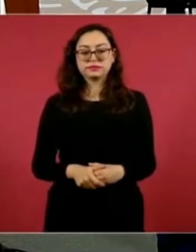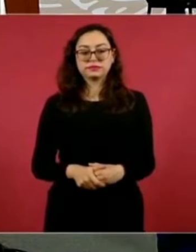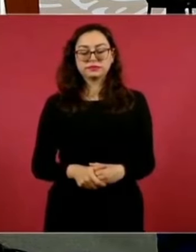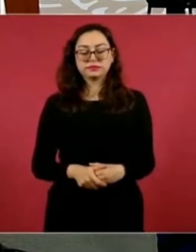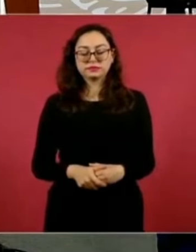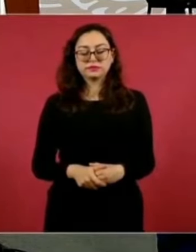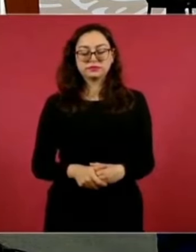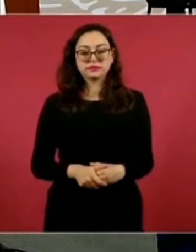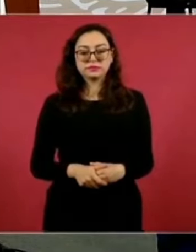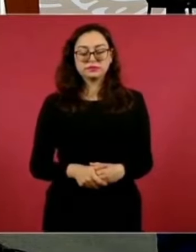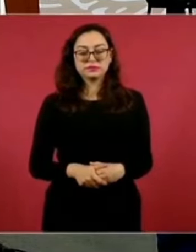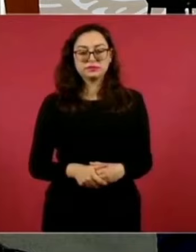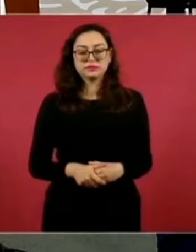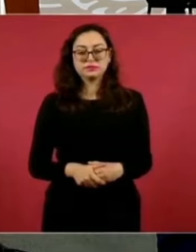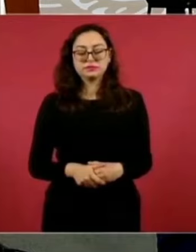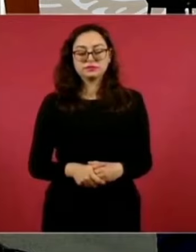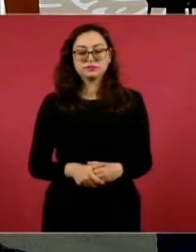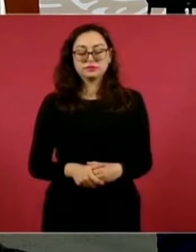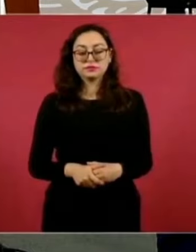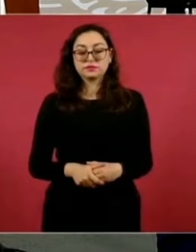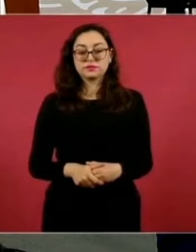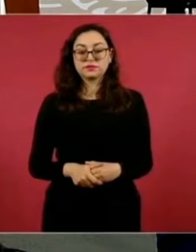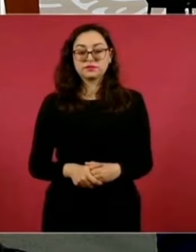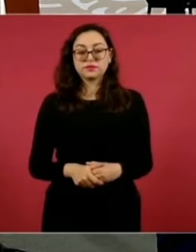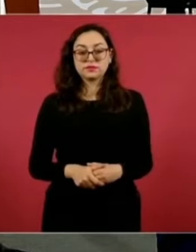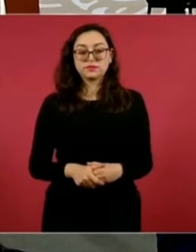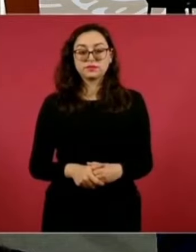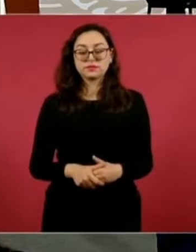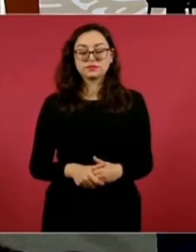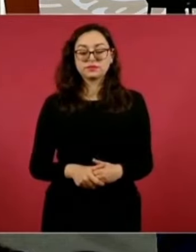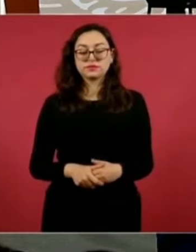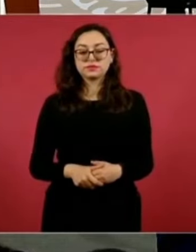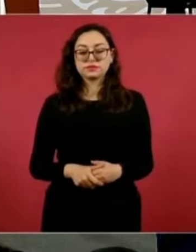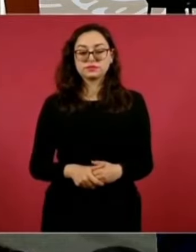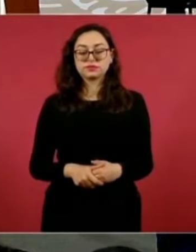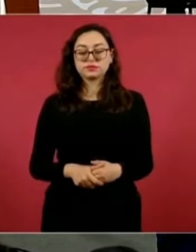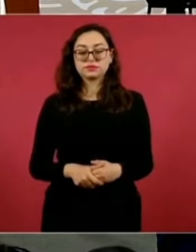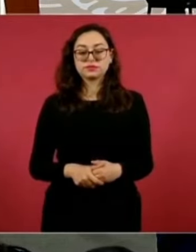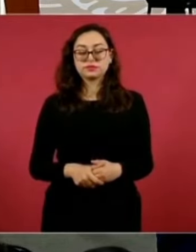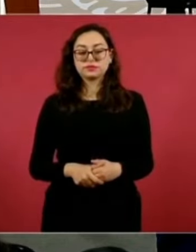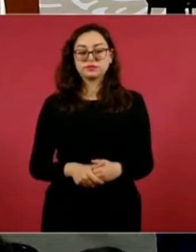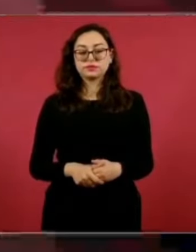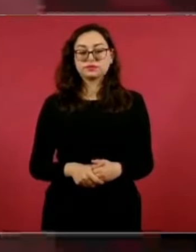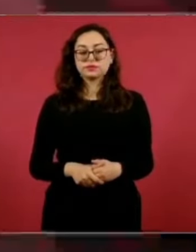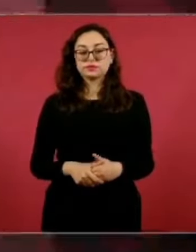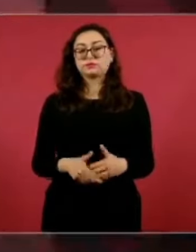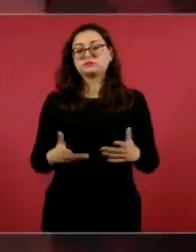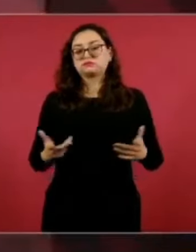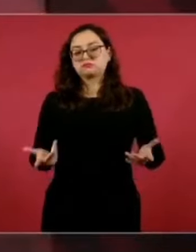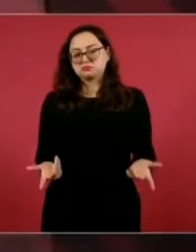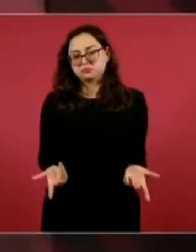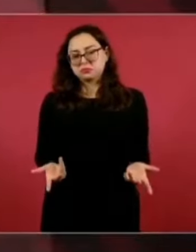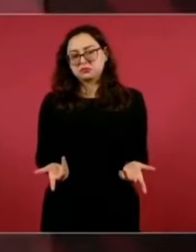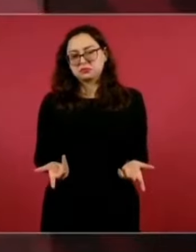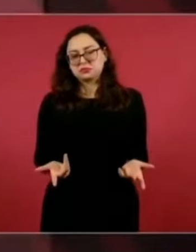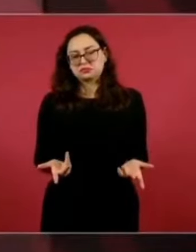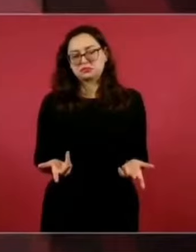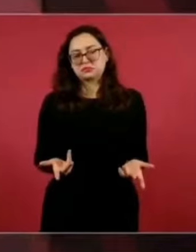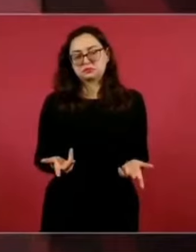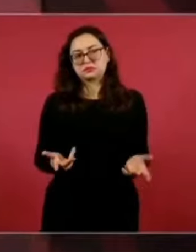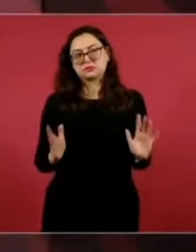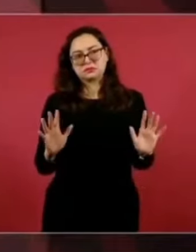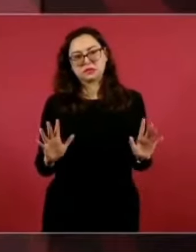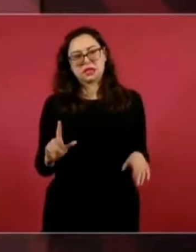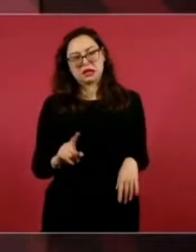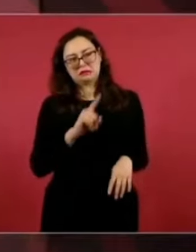los jueces electorales en Estados Unidos estaban reconociendo